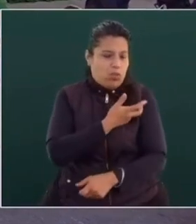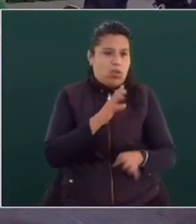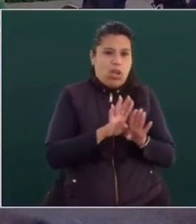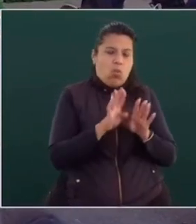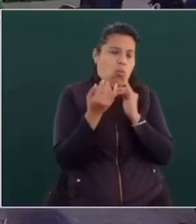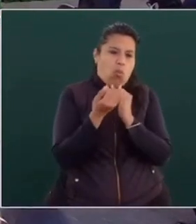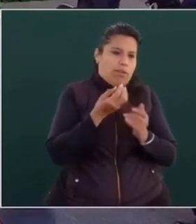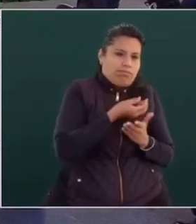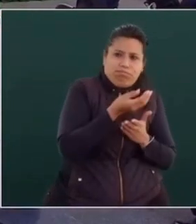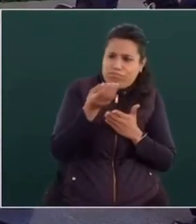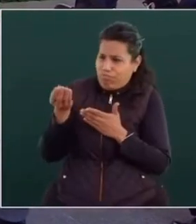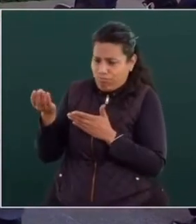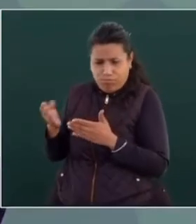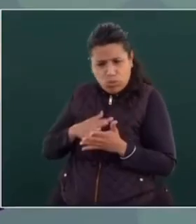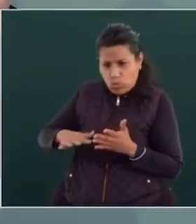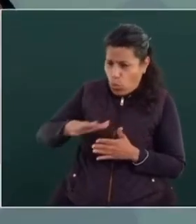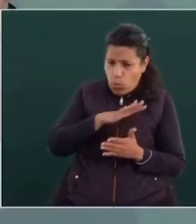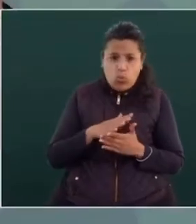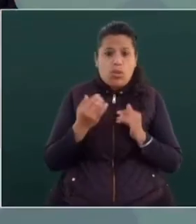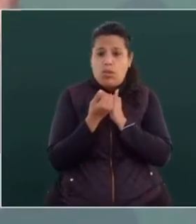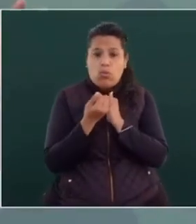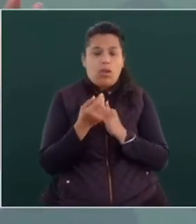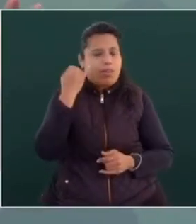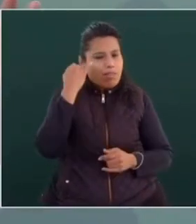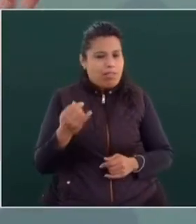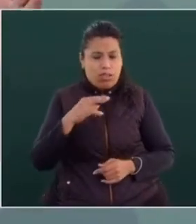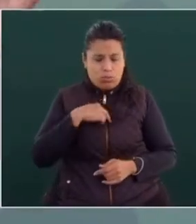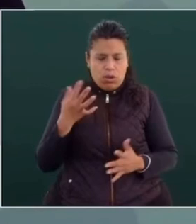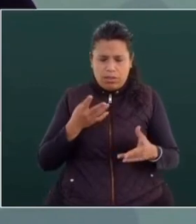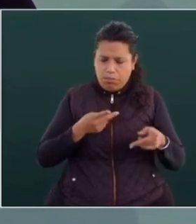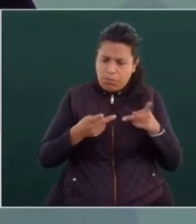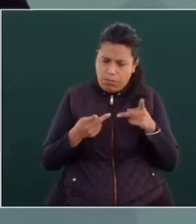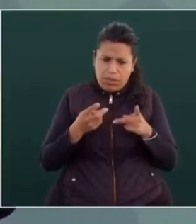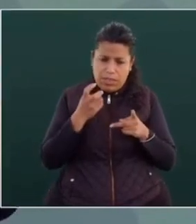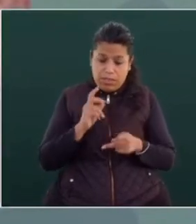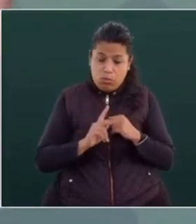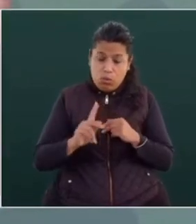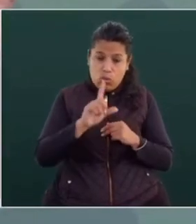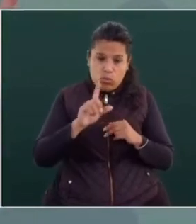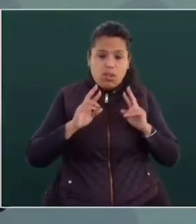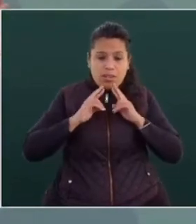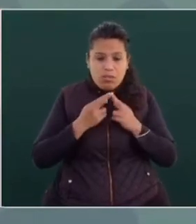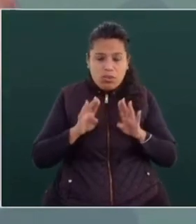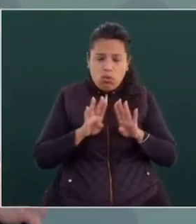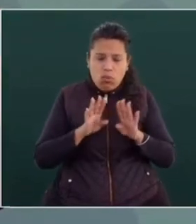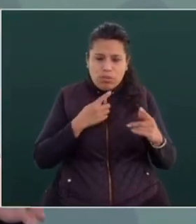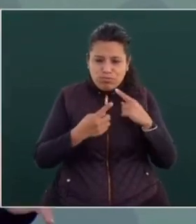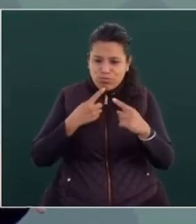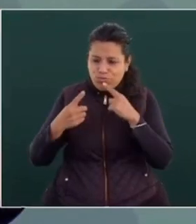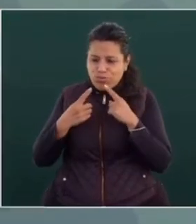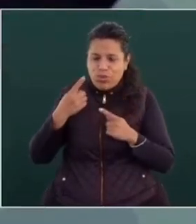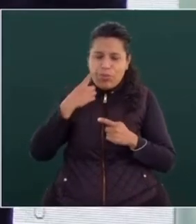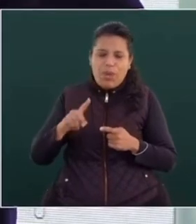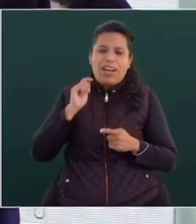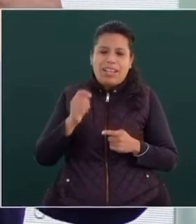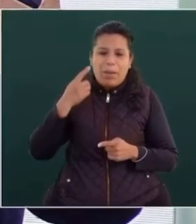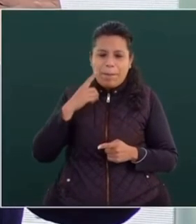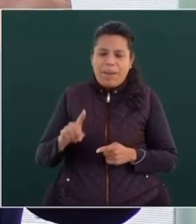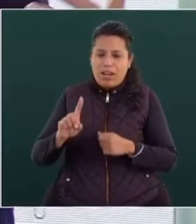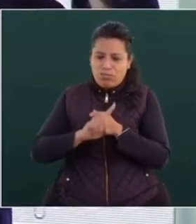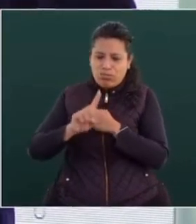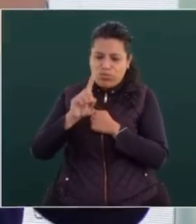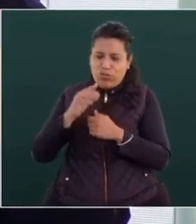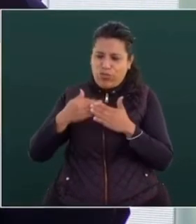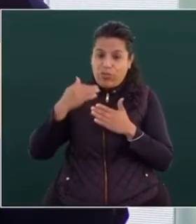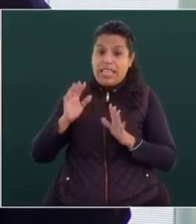así ahora el plan, el lunes vamos a tener una reunión, es cómo terminar de resolver el abasto. Ese ya se